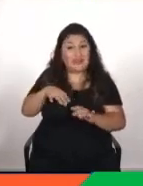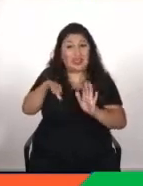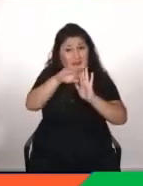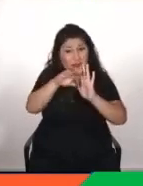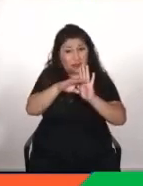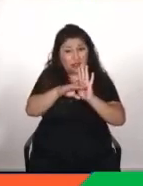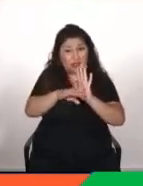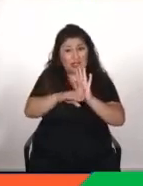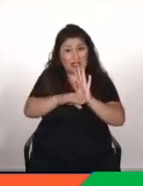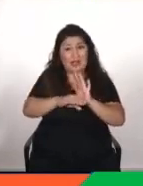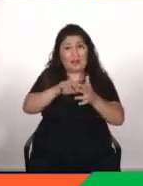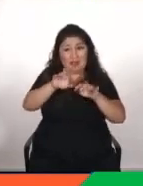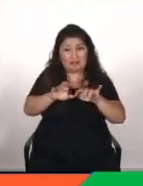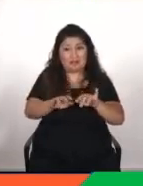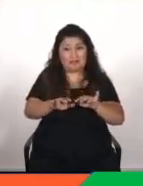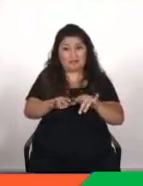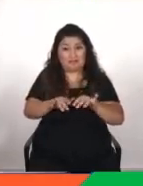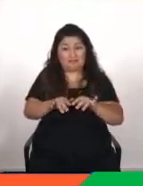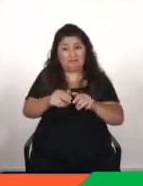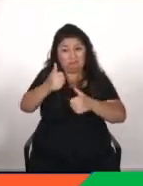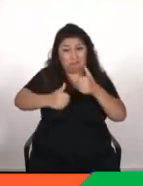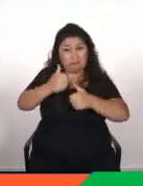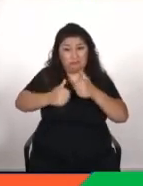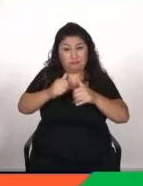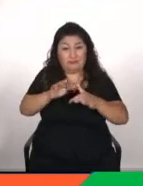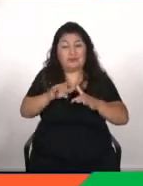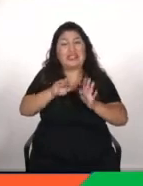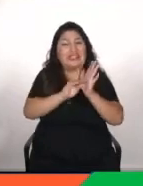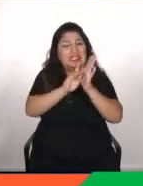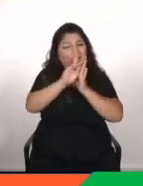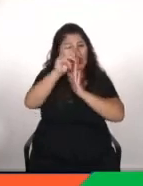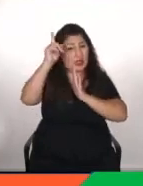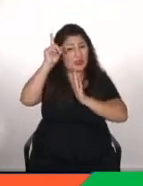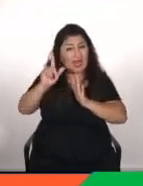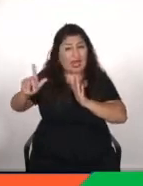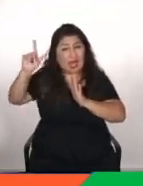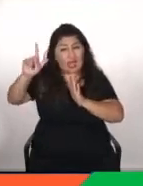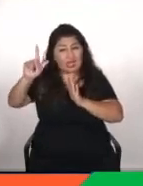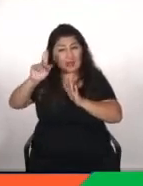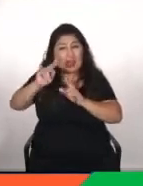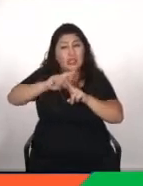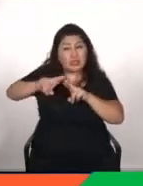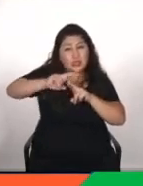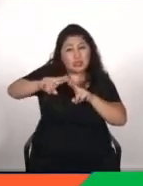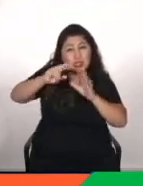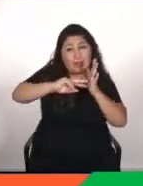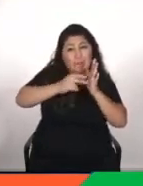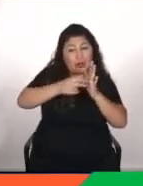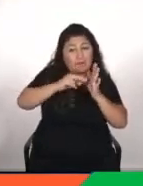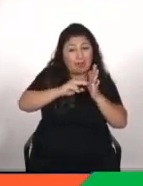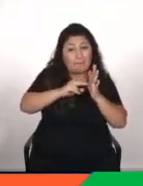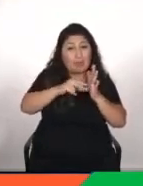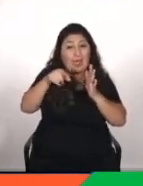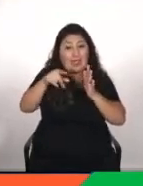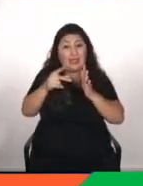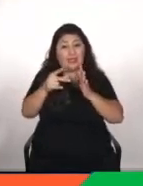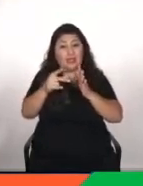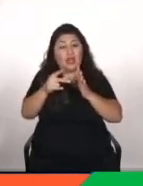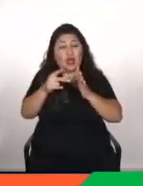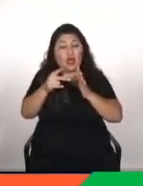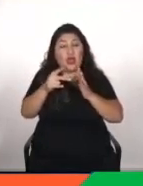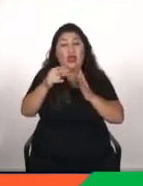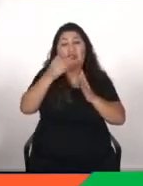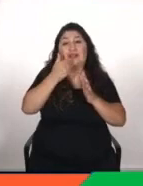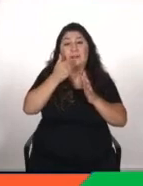ejercicio en el que tú tienes que desarrollar una lógica para resolver un problema eso se abstrae de hasta el propio ejercicio de sentarte